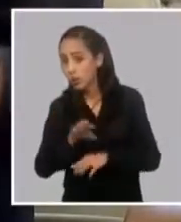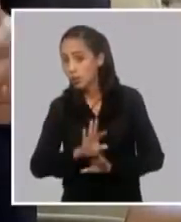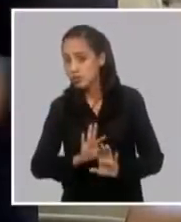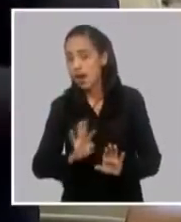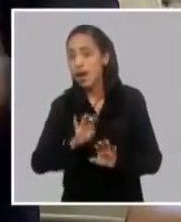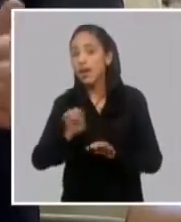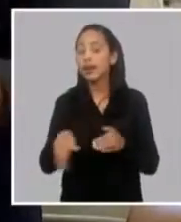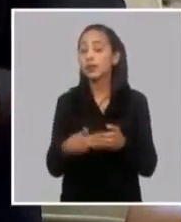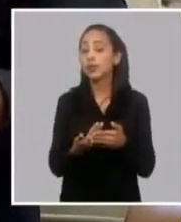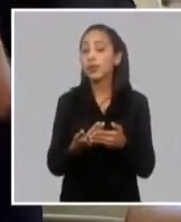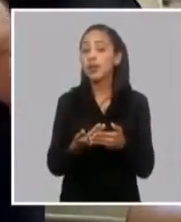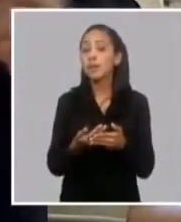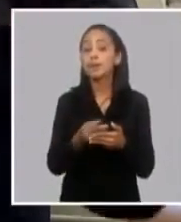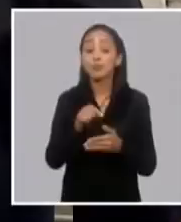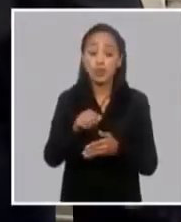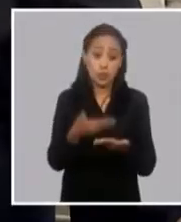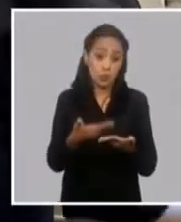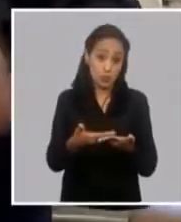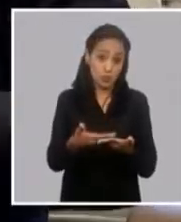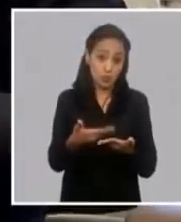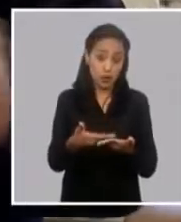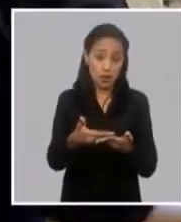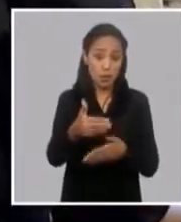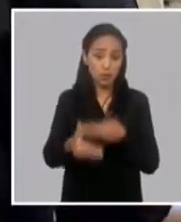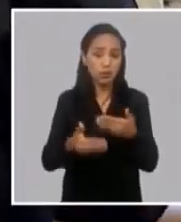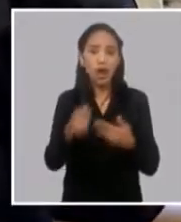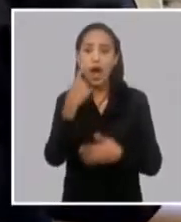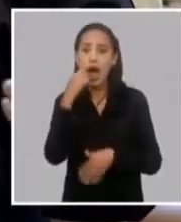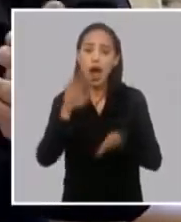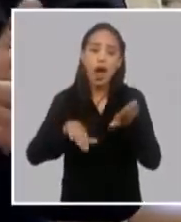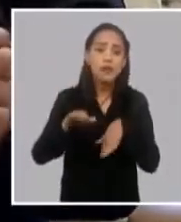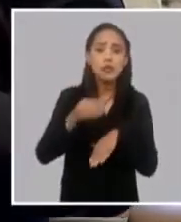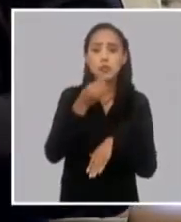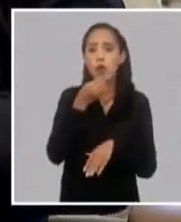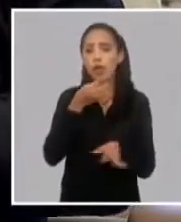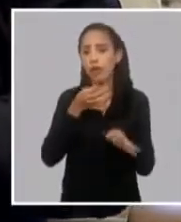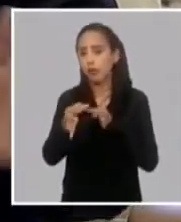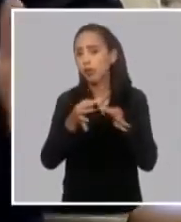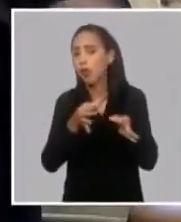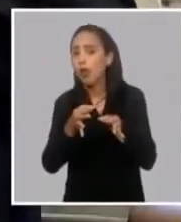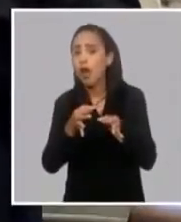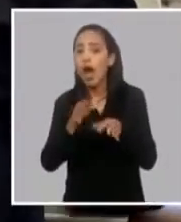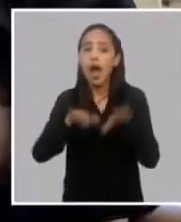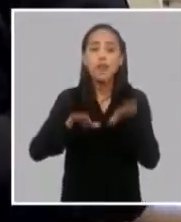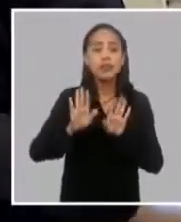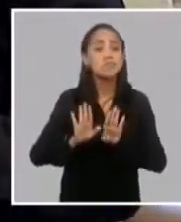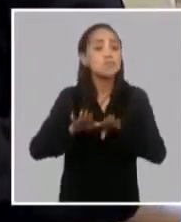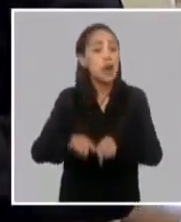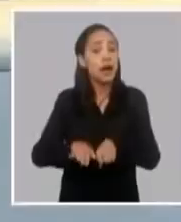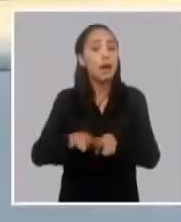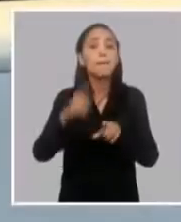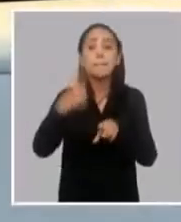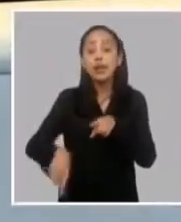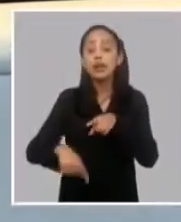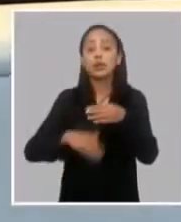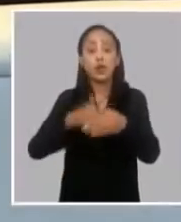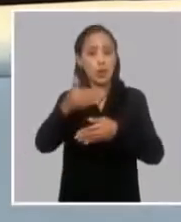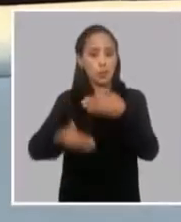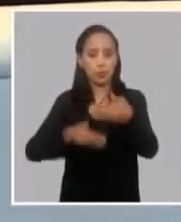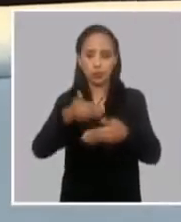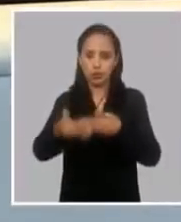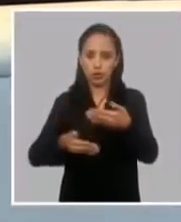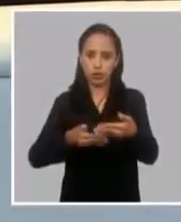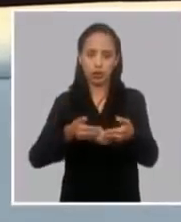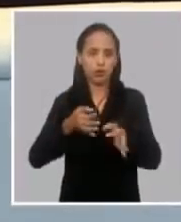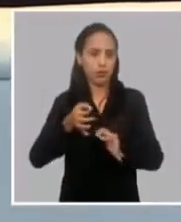en estos días, en estos procesos de prueba, a veces sale, entra, pero ya está, es parte de ese proceso precisamente de puesta en marcha.